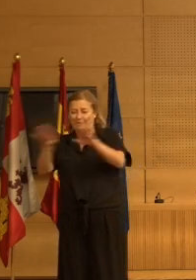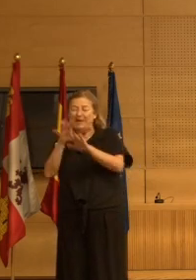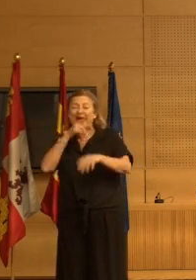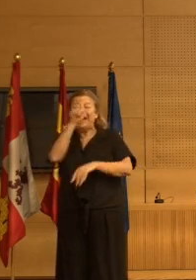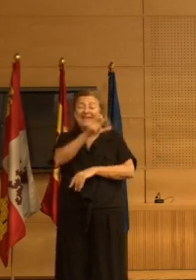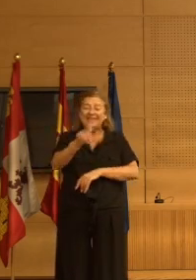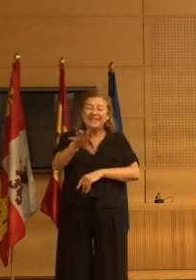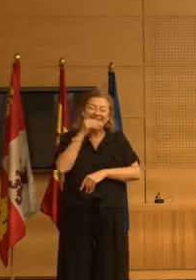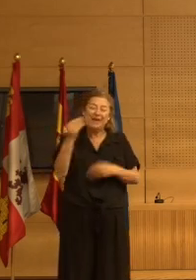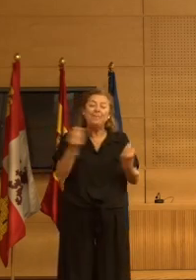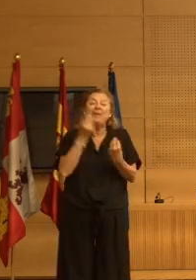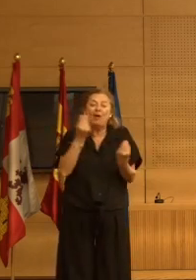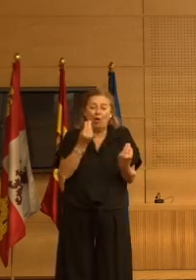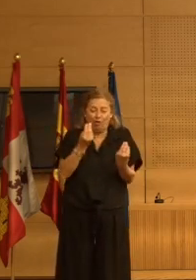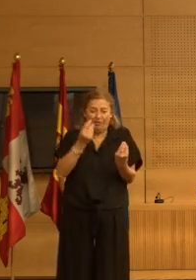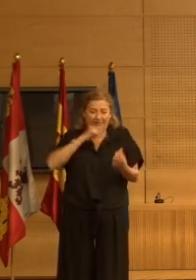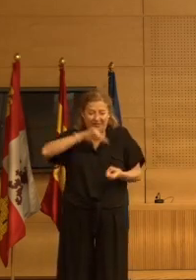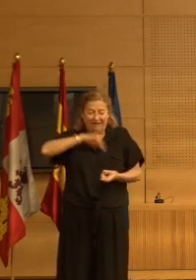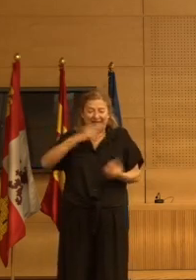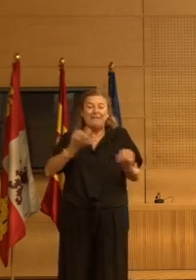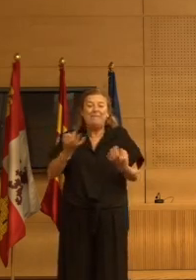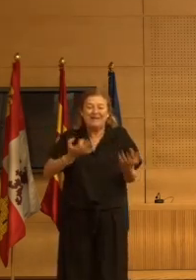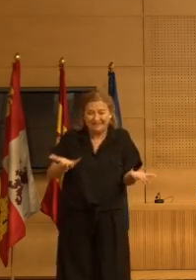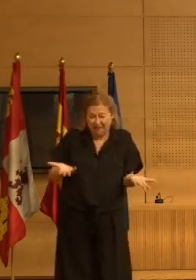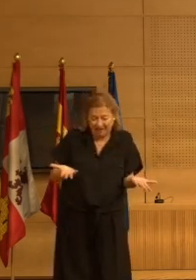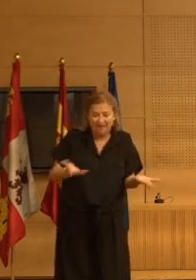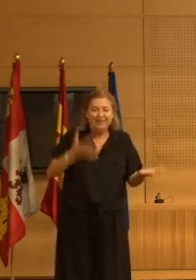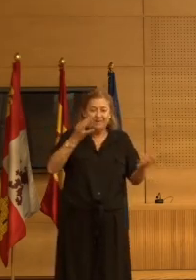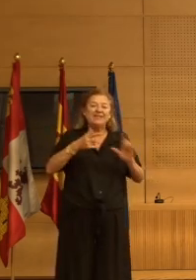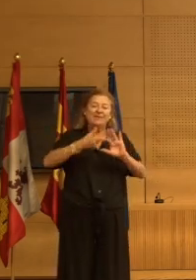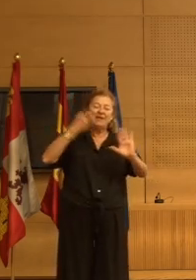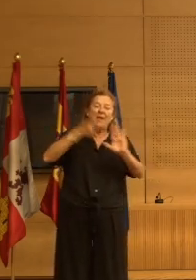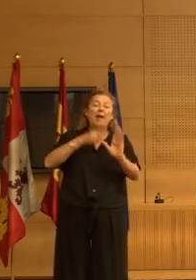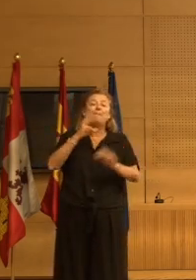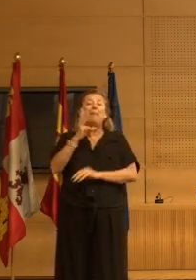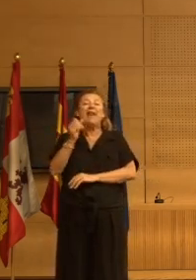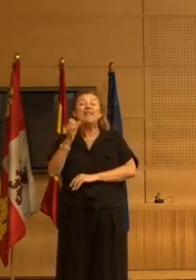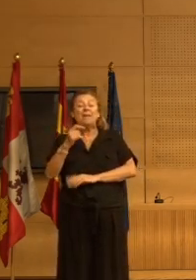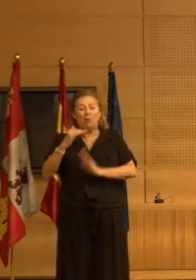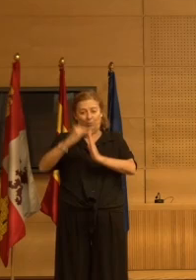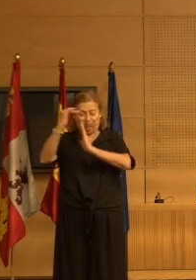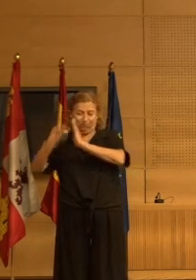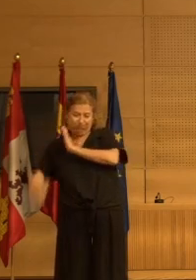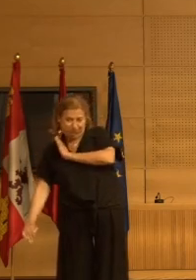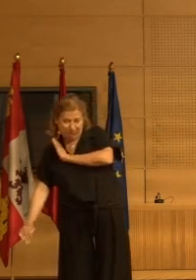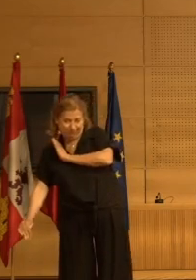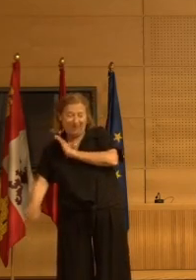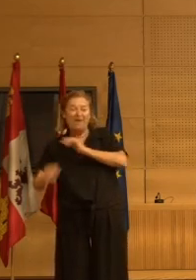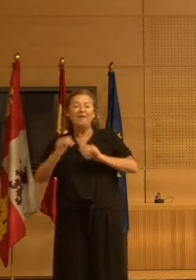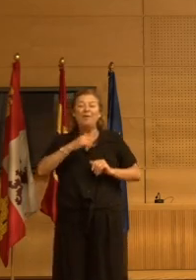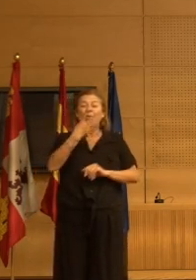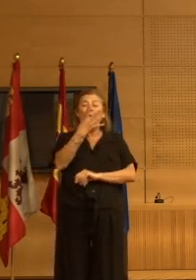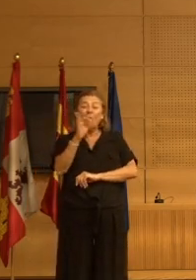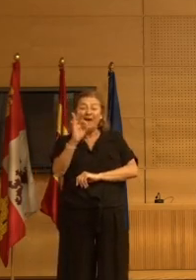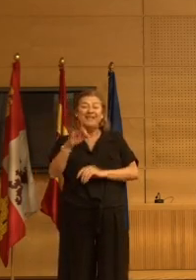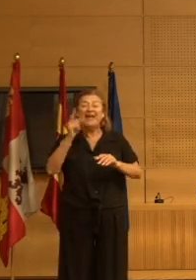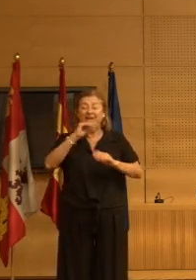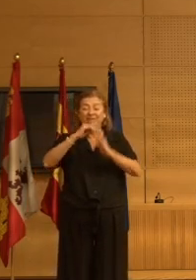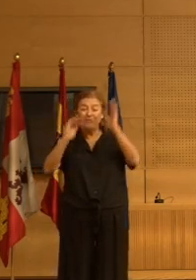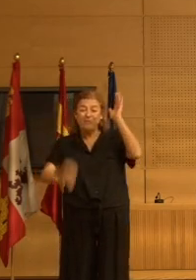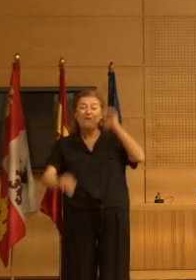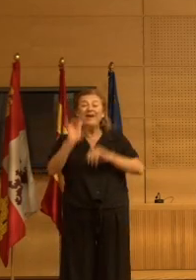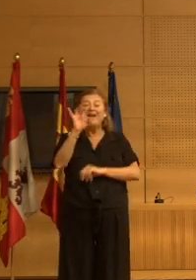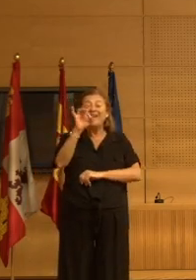mejor lo que está pasando pues efectivamente fíjense el paracetamol baja el consumo de paracetamol baja de un 40 a un 15